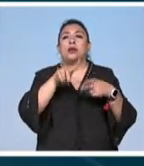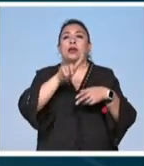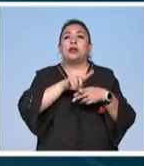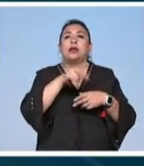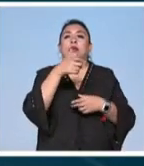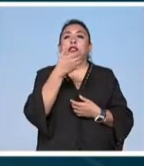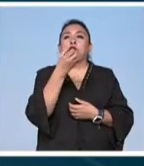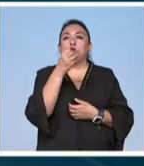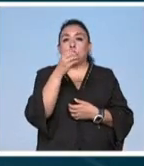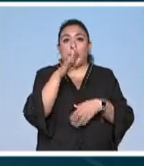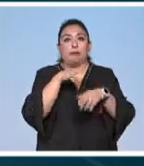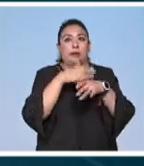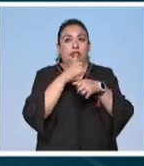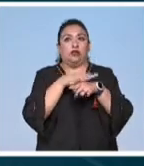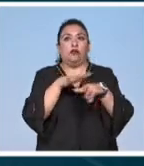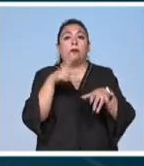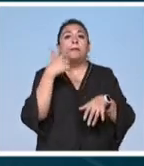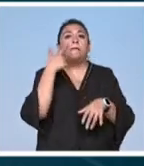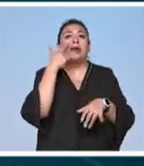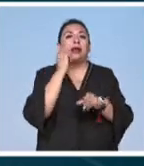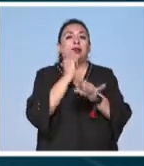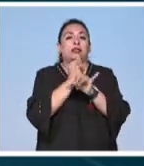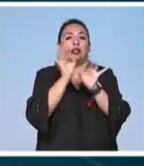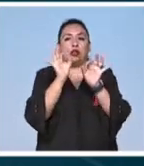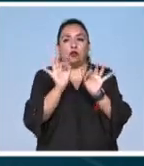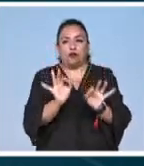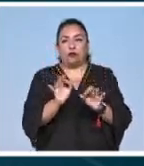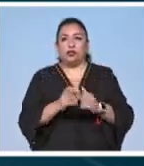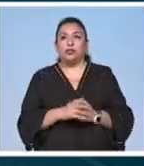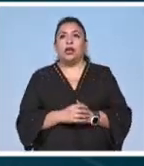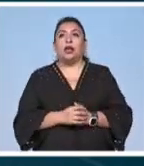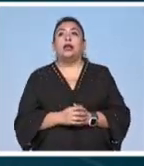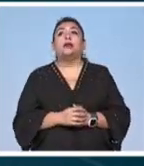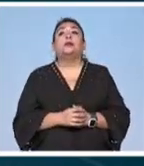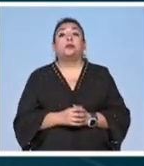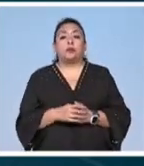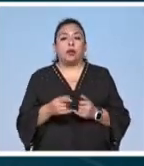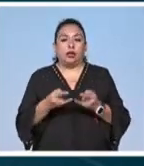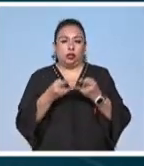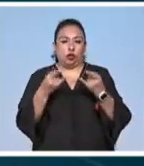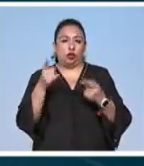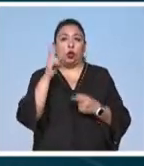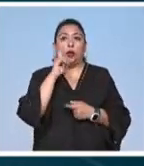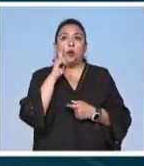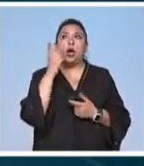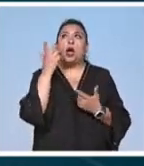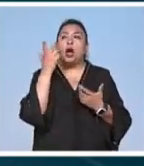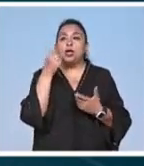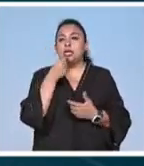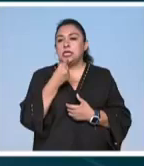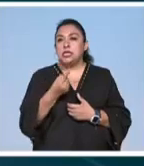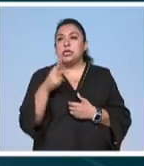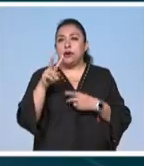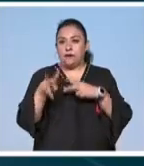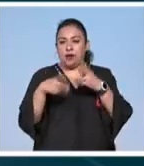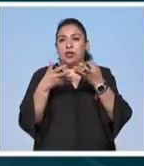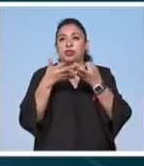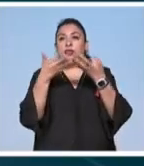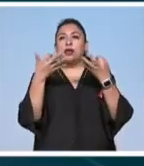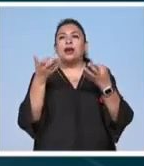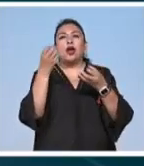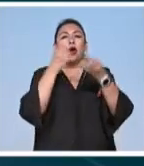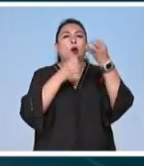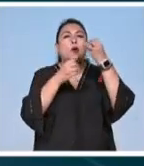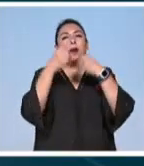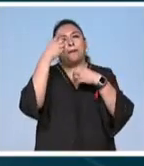6 de octubre para mayores informes consulta su página oficial la historia de una mujer que anhela desde niña viajar a la tierra es una obra